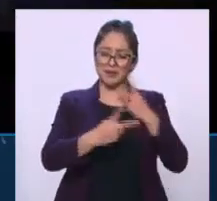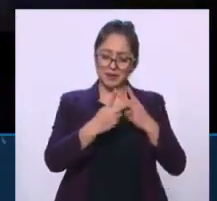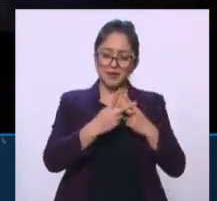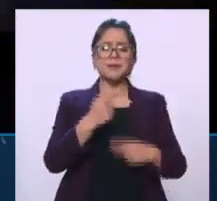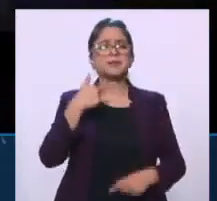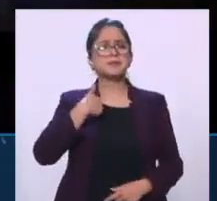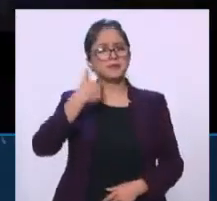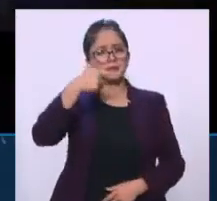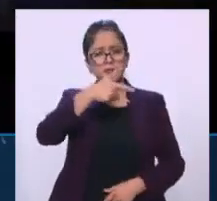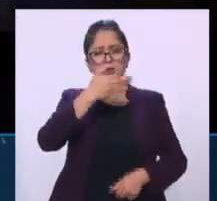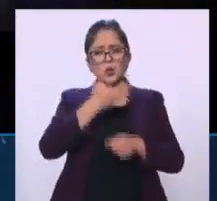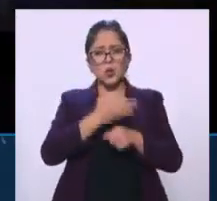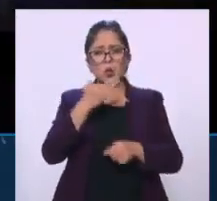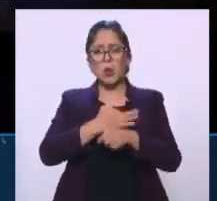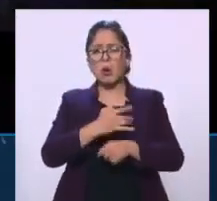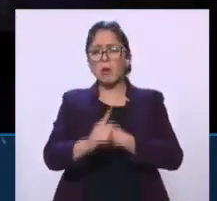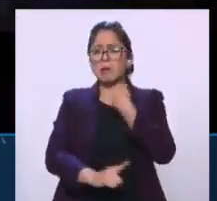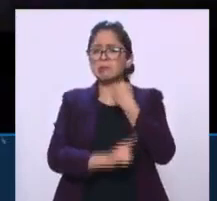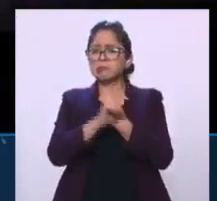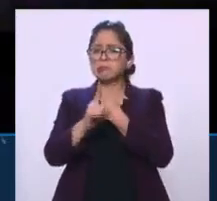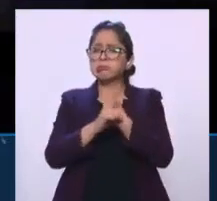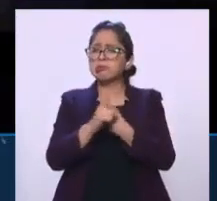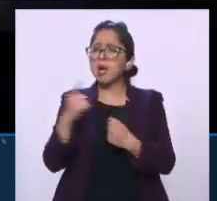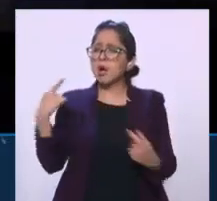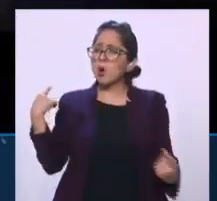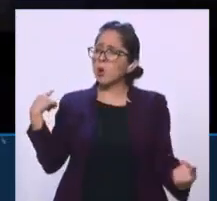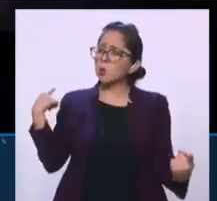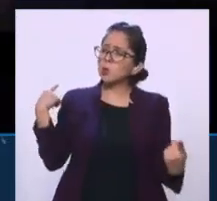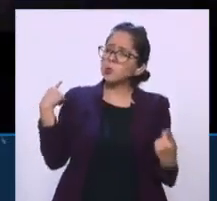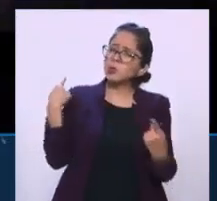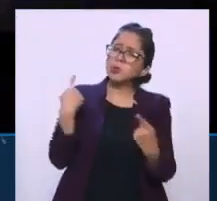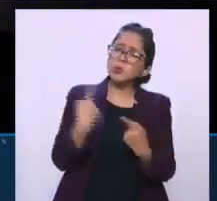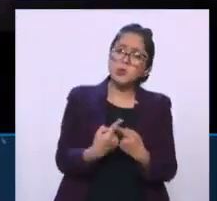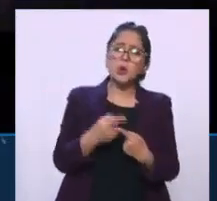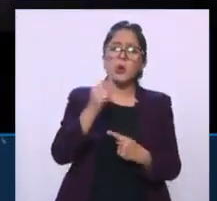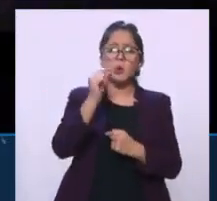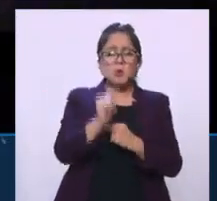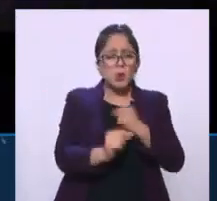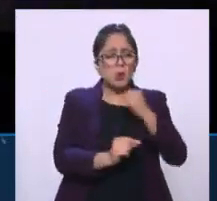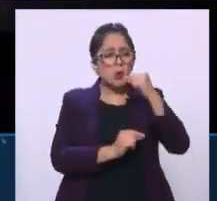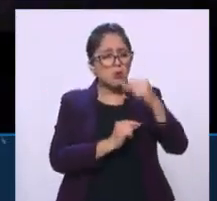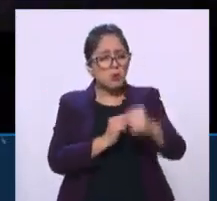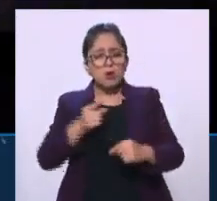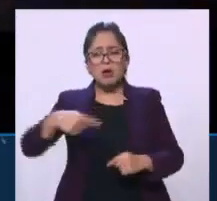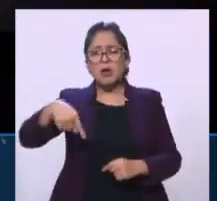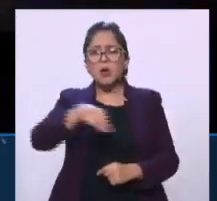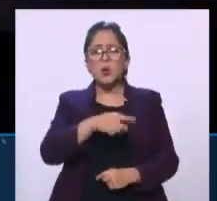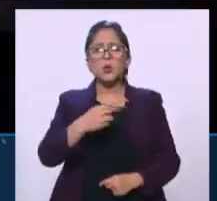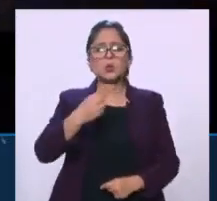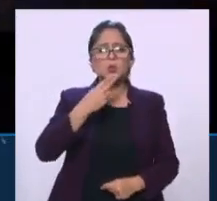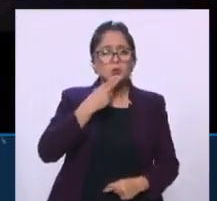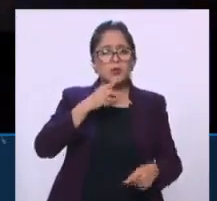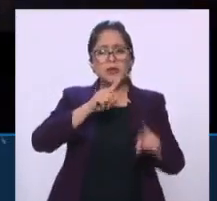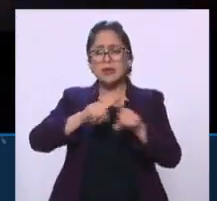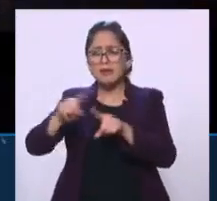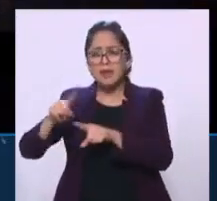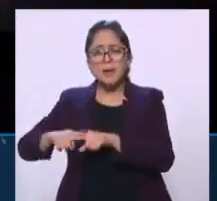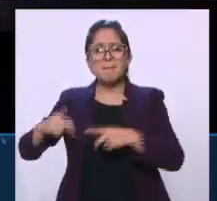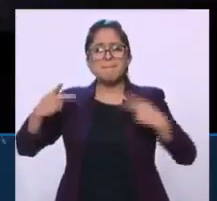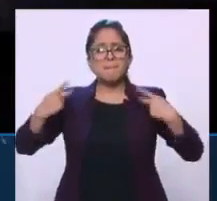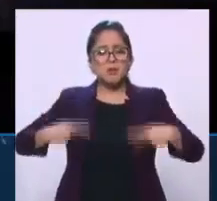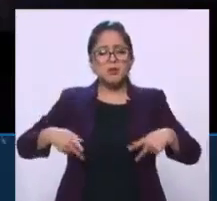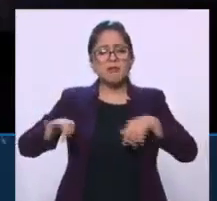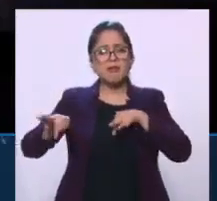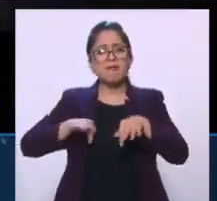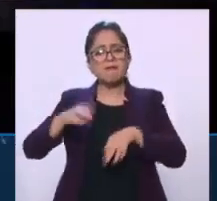un largo alcance, digamos, hay toda una historia en donde ha venido penetrando cada vez más la utilización de estervicida, ya